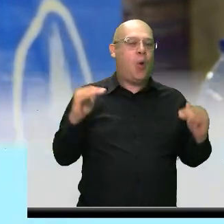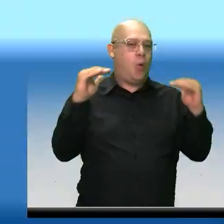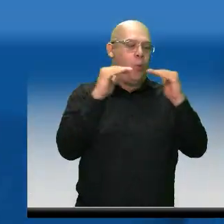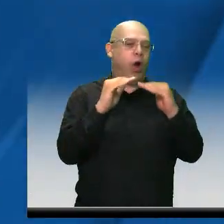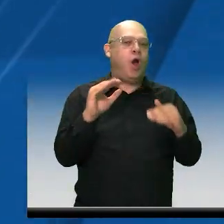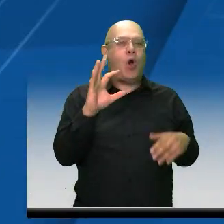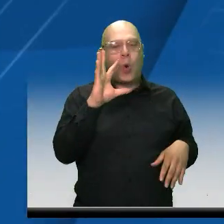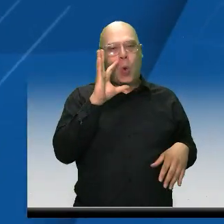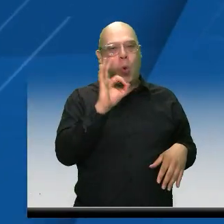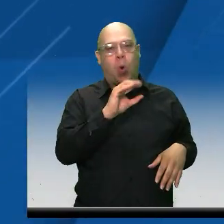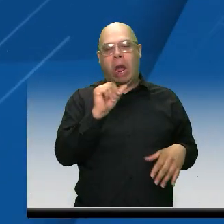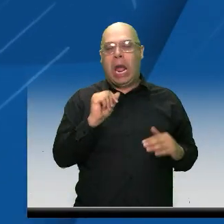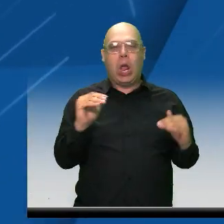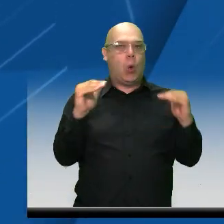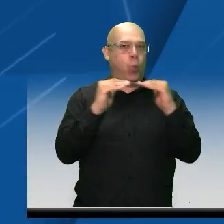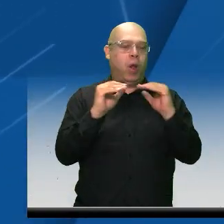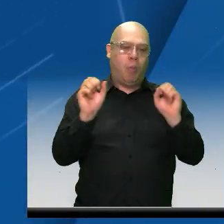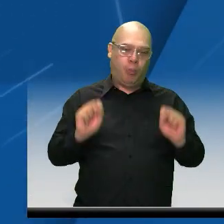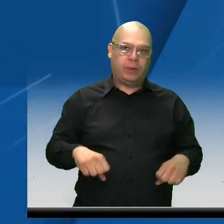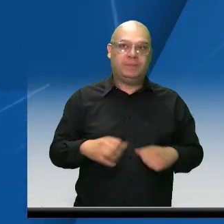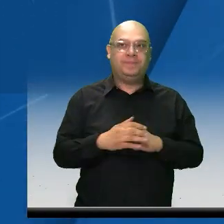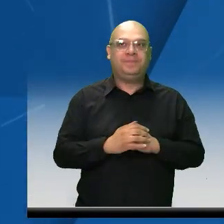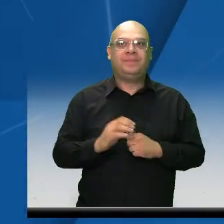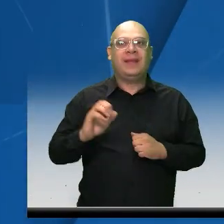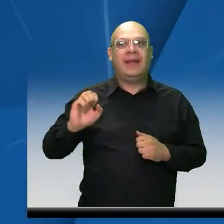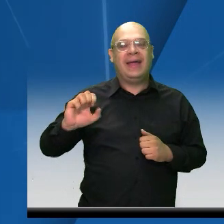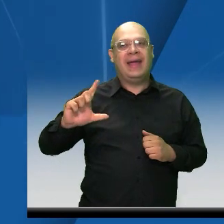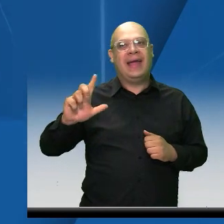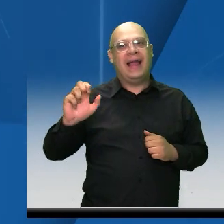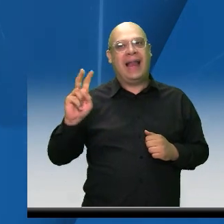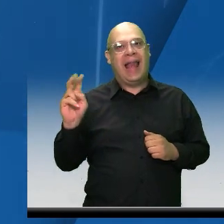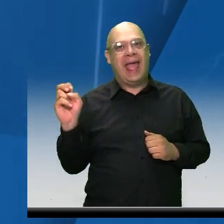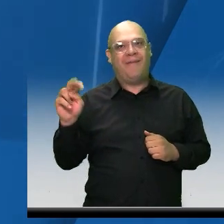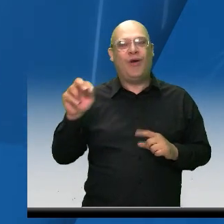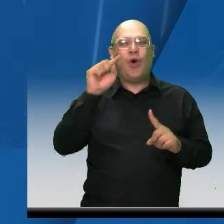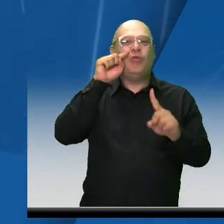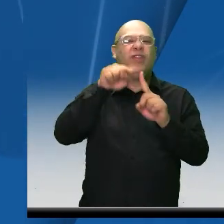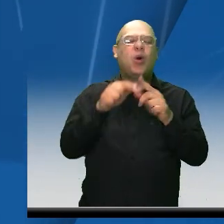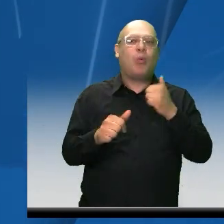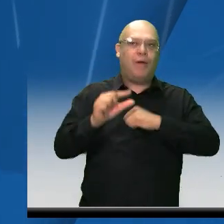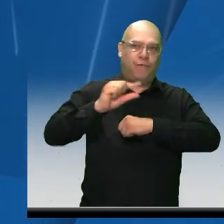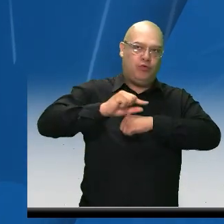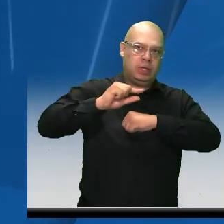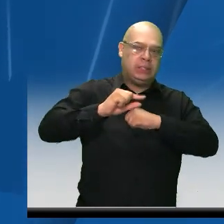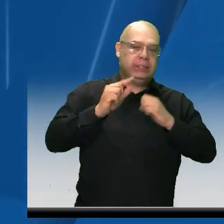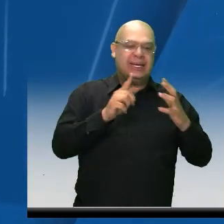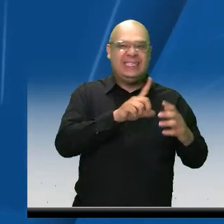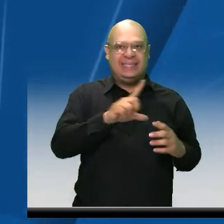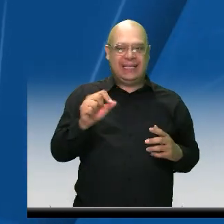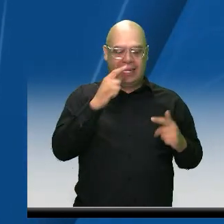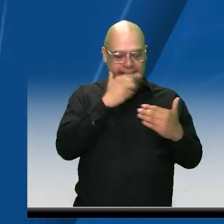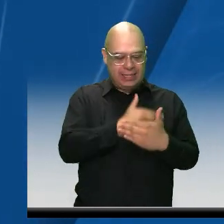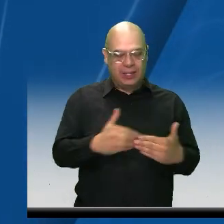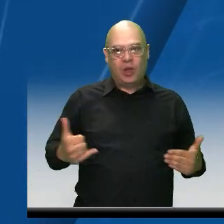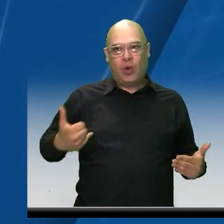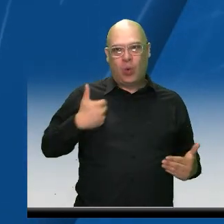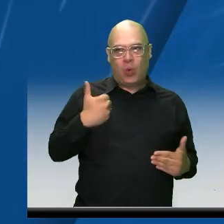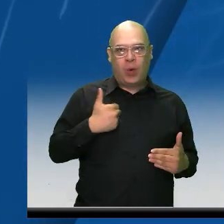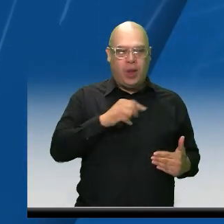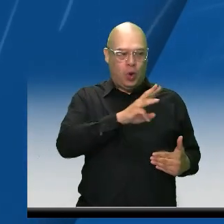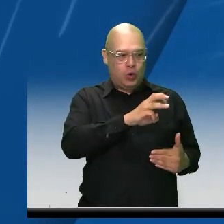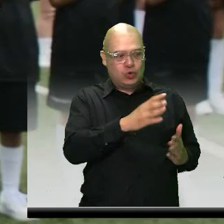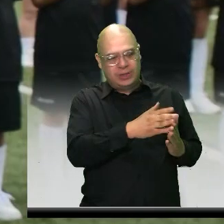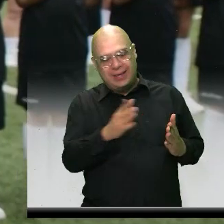La Fundación Eleven tiene como objetivo ofrecer inicialmente a 100 niñas y jóvenes entre los 8 y